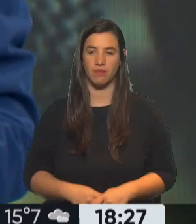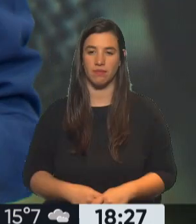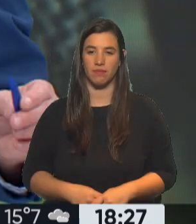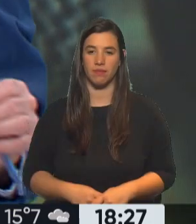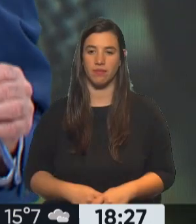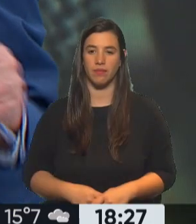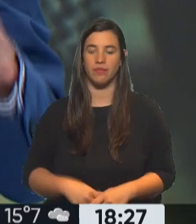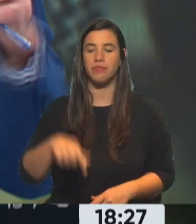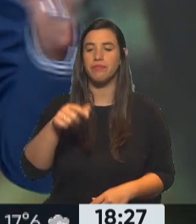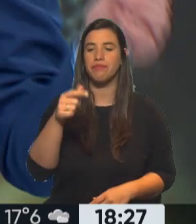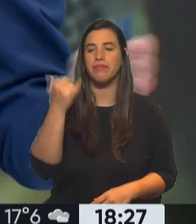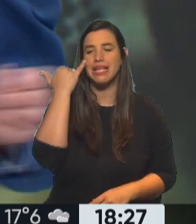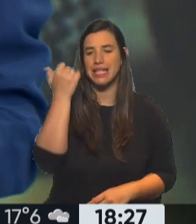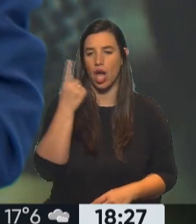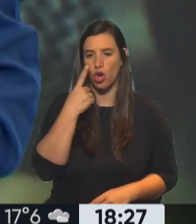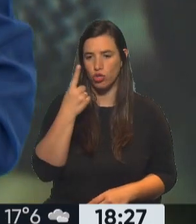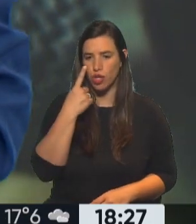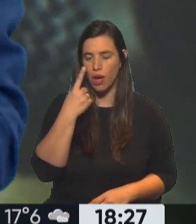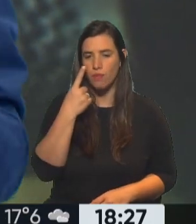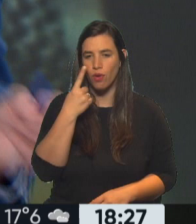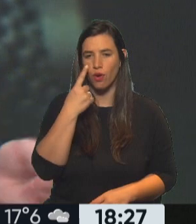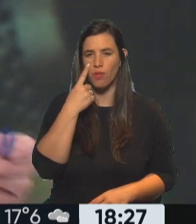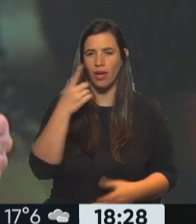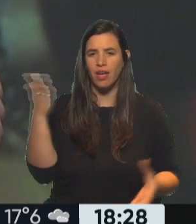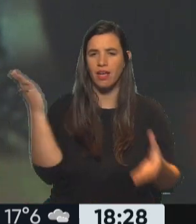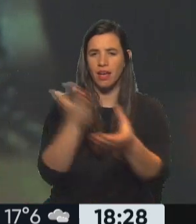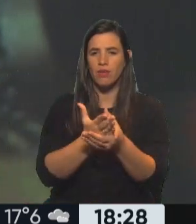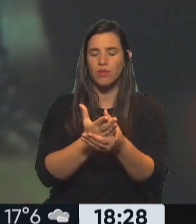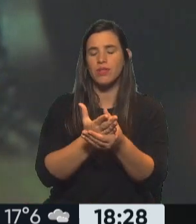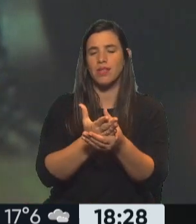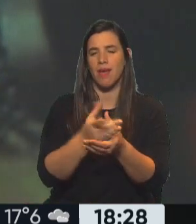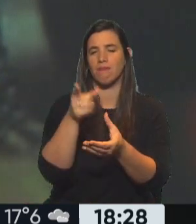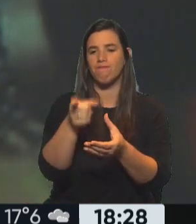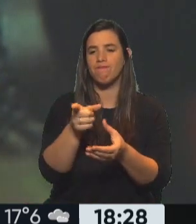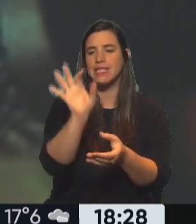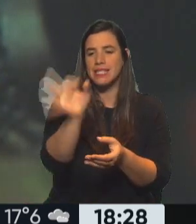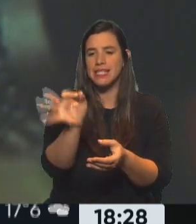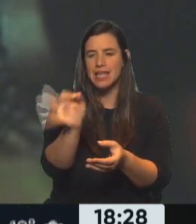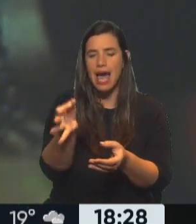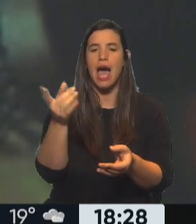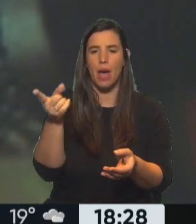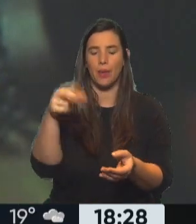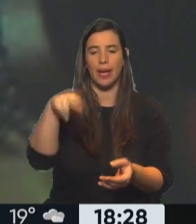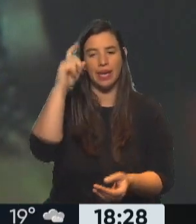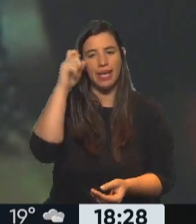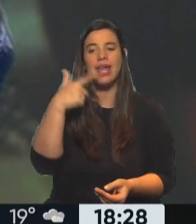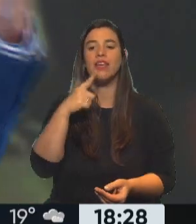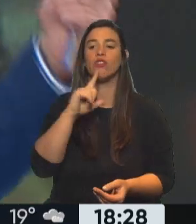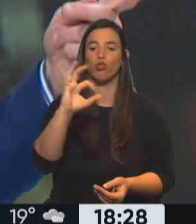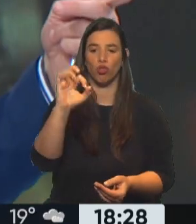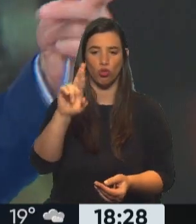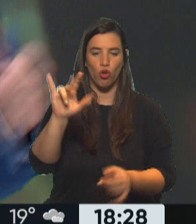La hemos conocido como la causa Puff Puff y algunos pueden saber, otros no. Néstor Espósito nos va a dar un contexto para poder comprender